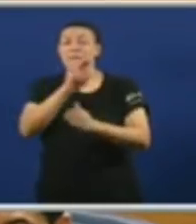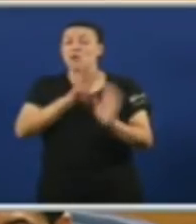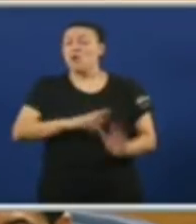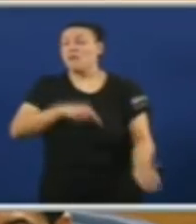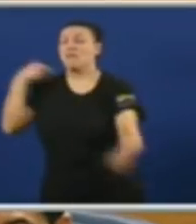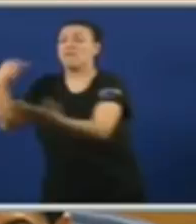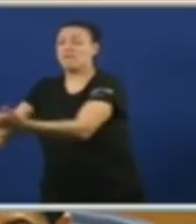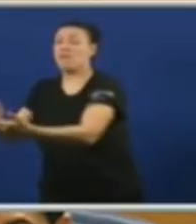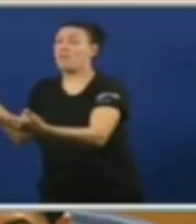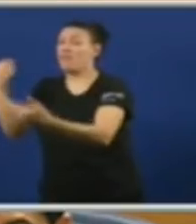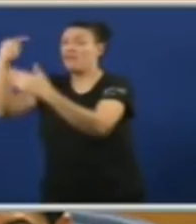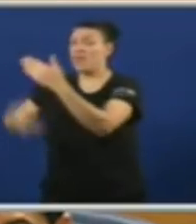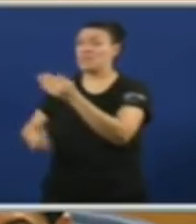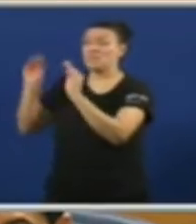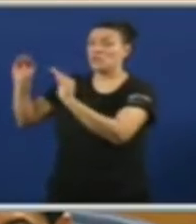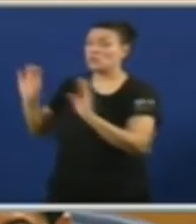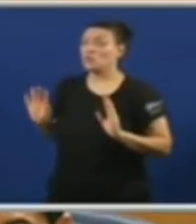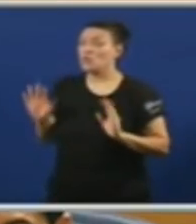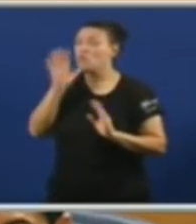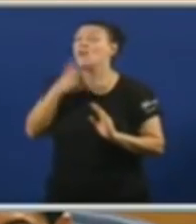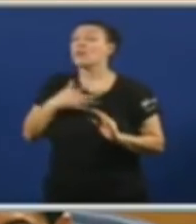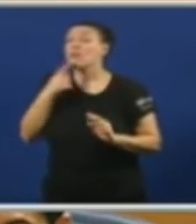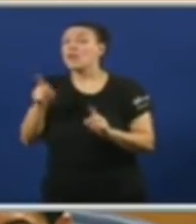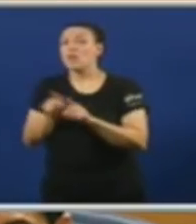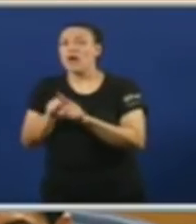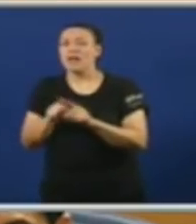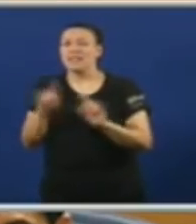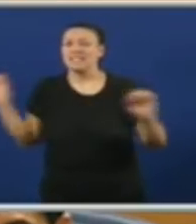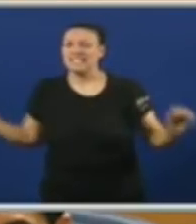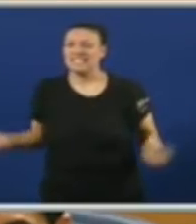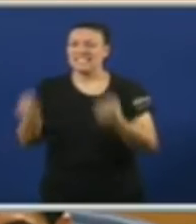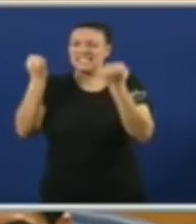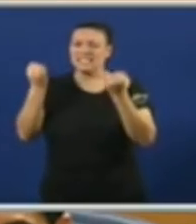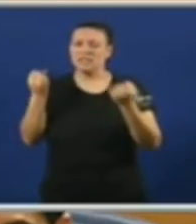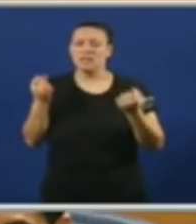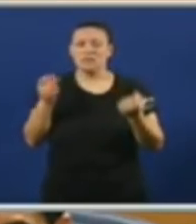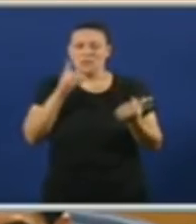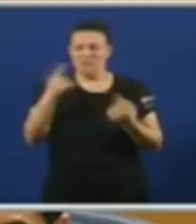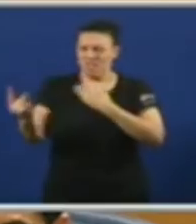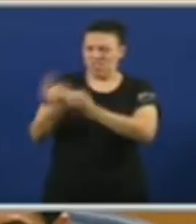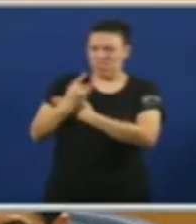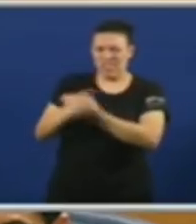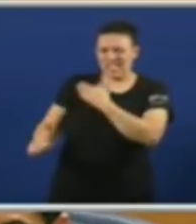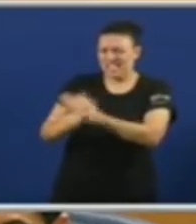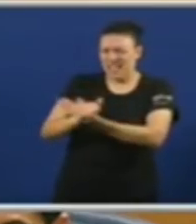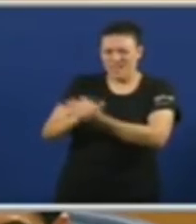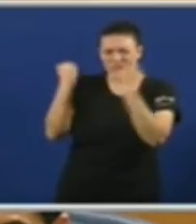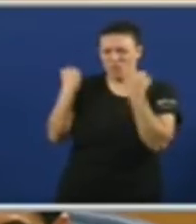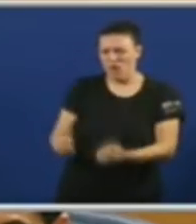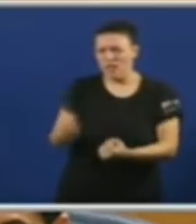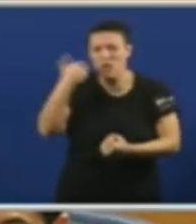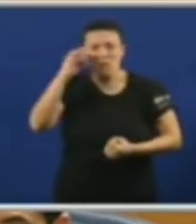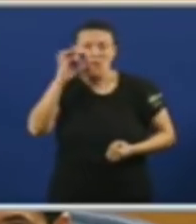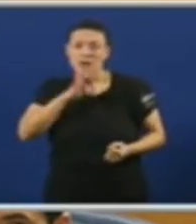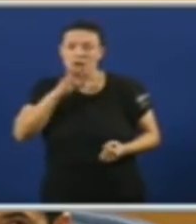Porque iso significaría Levantar unha carga Unha auténtica estafa legalizada Os galegos e as galegas O problema, señor